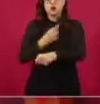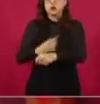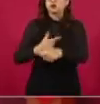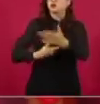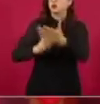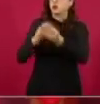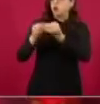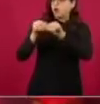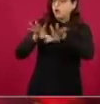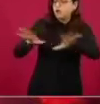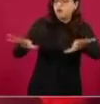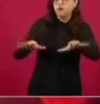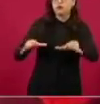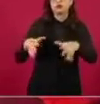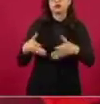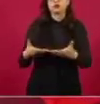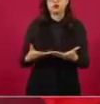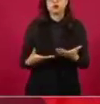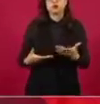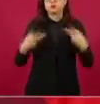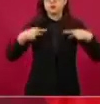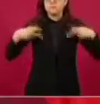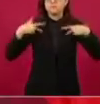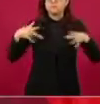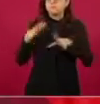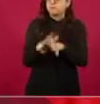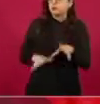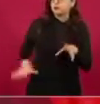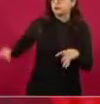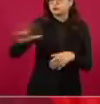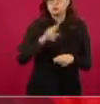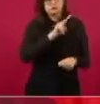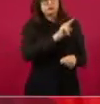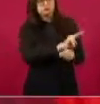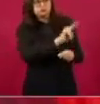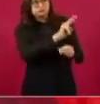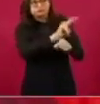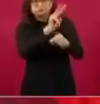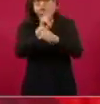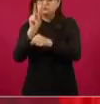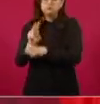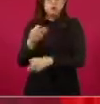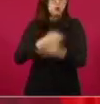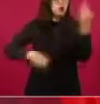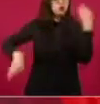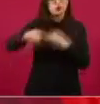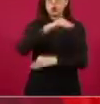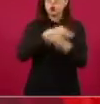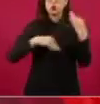estar sujetos al escrutinio público, todos.